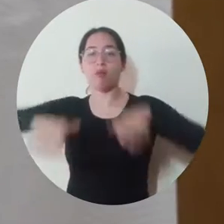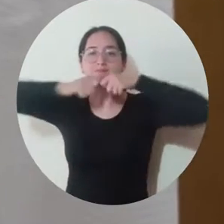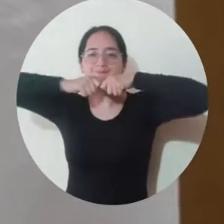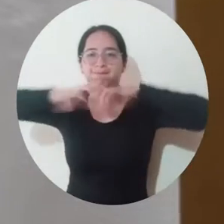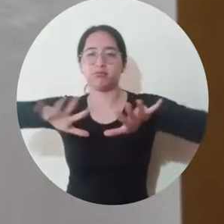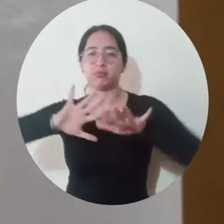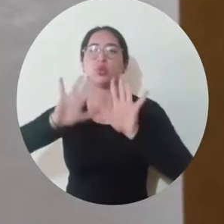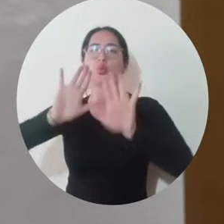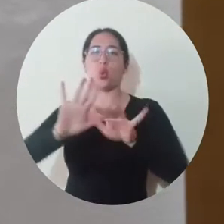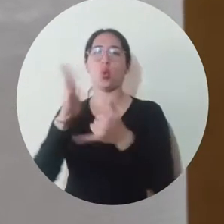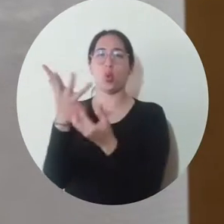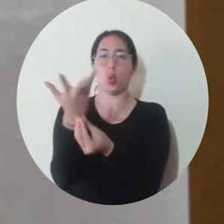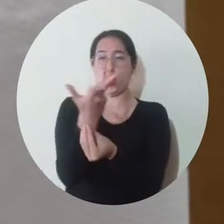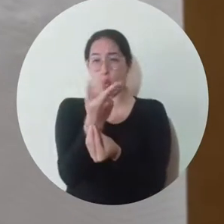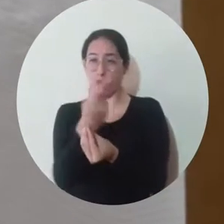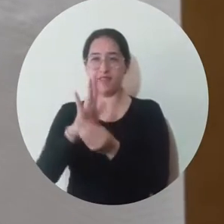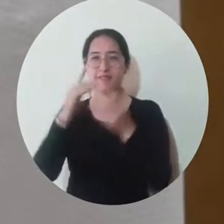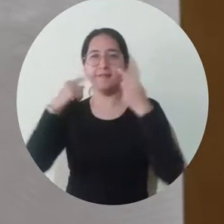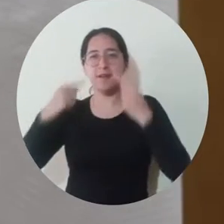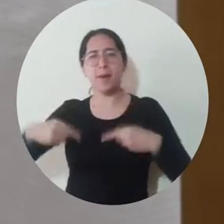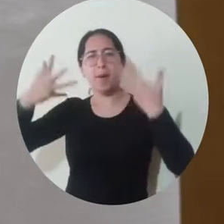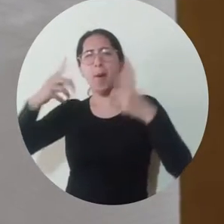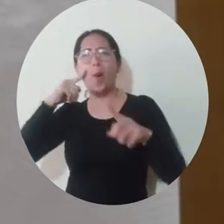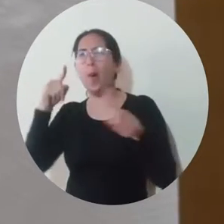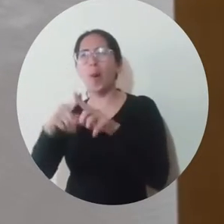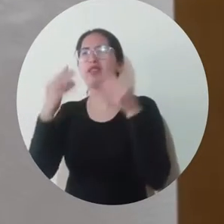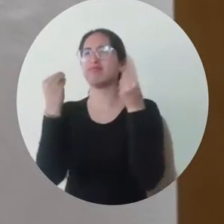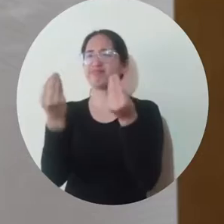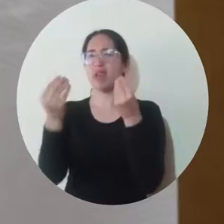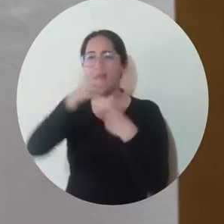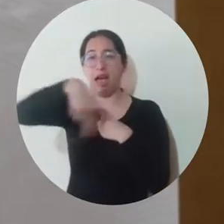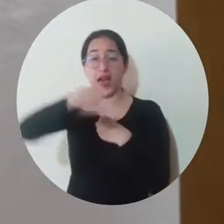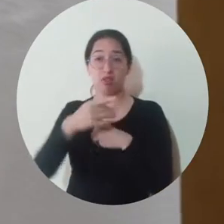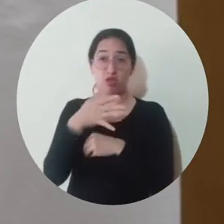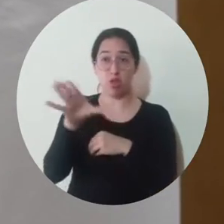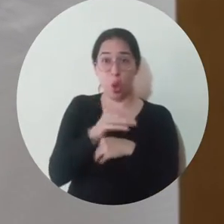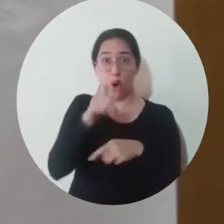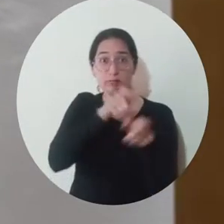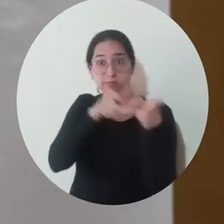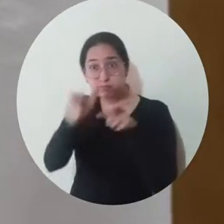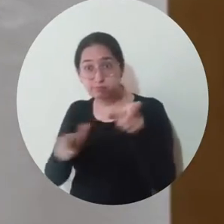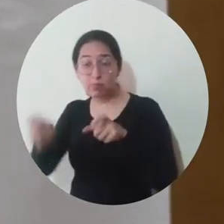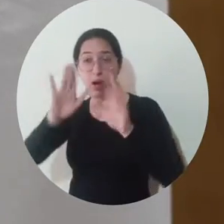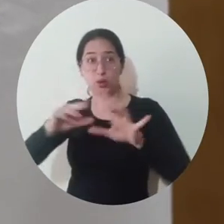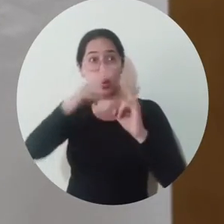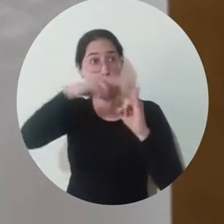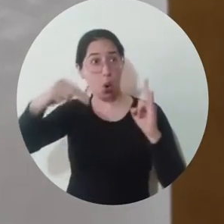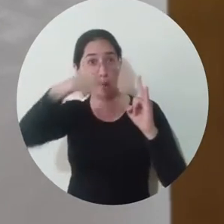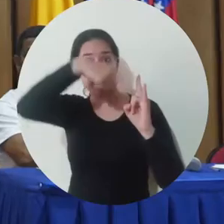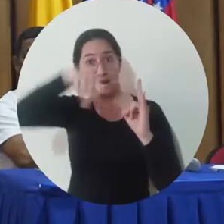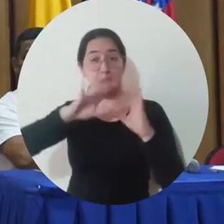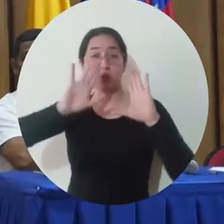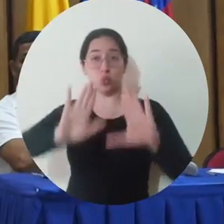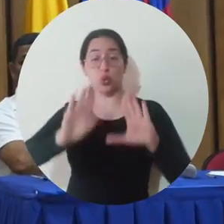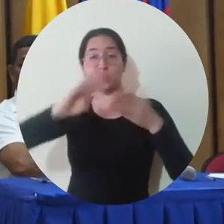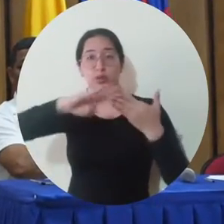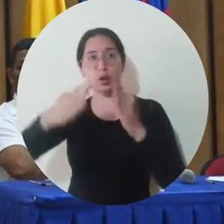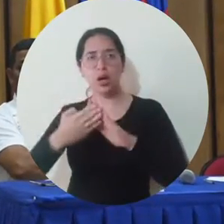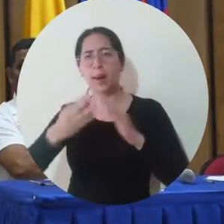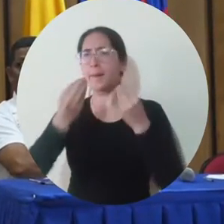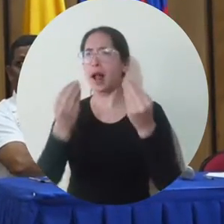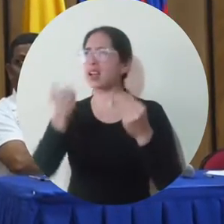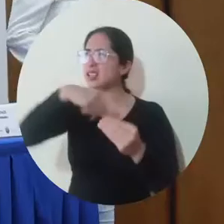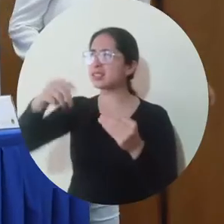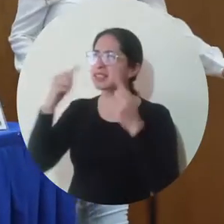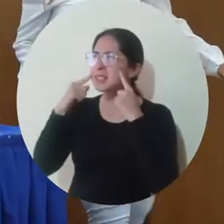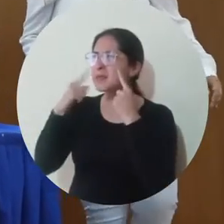creación artística y cultural. Básicamente para incentivar a todos los estamentos, a todos los miembros de la comunidad universitaria a